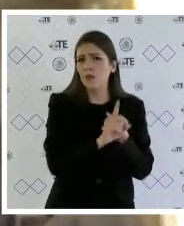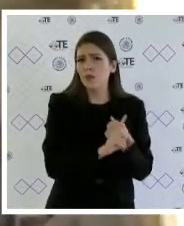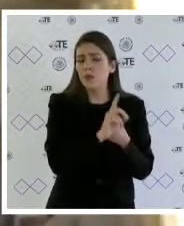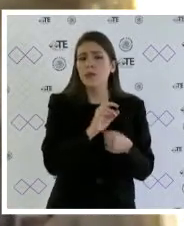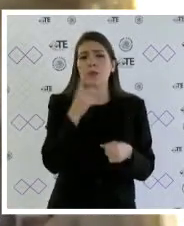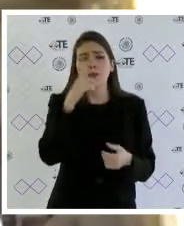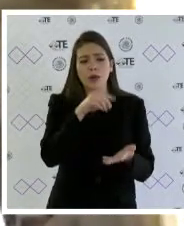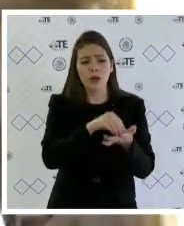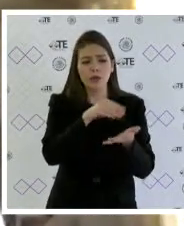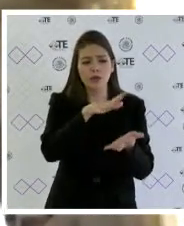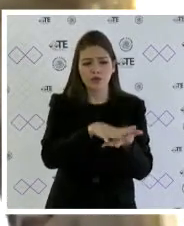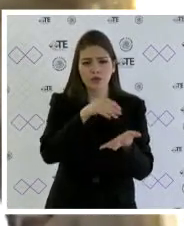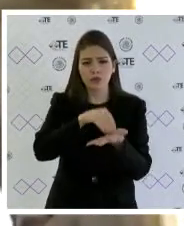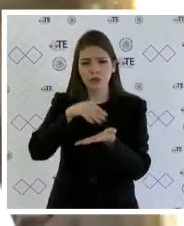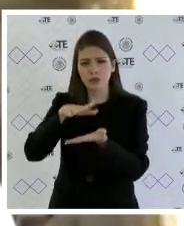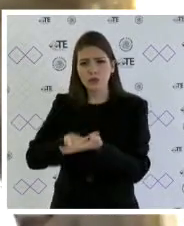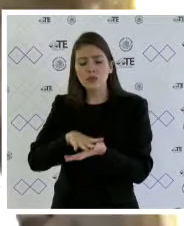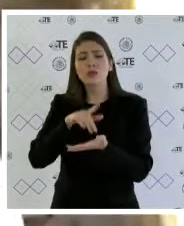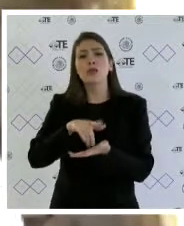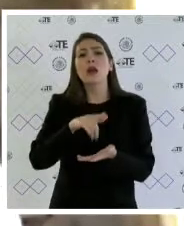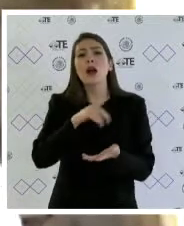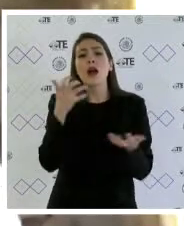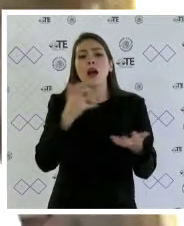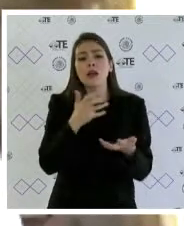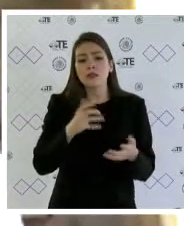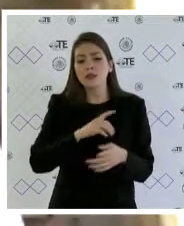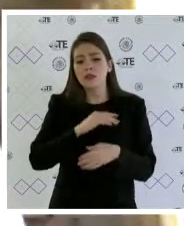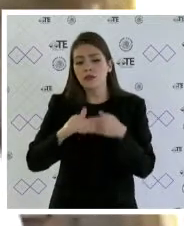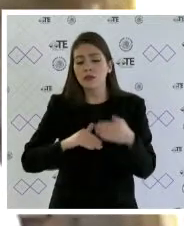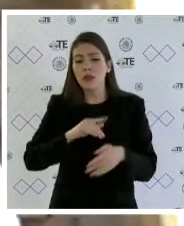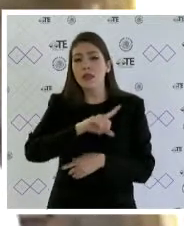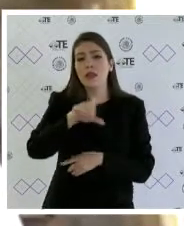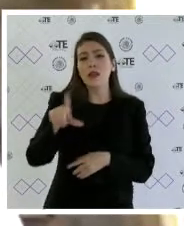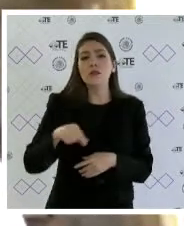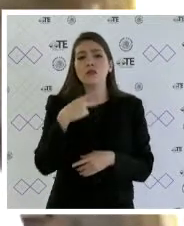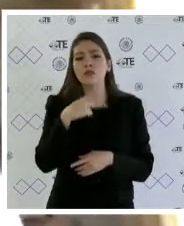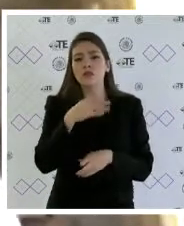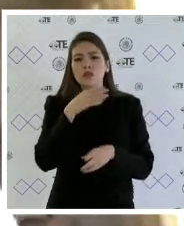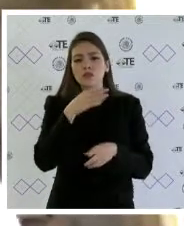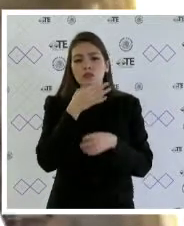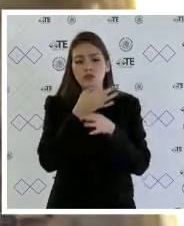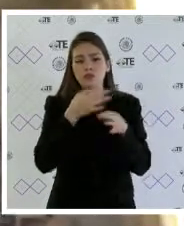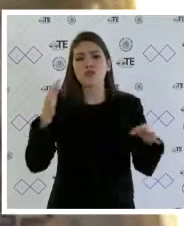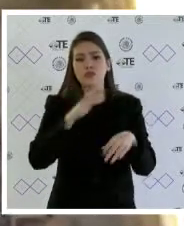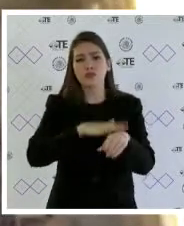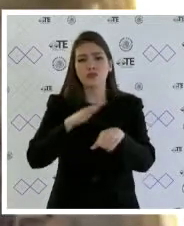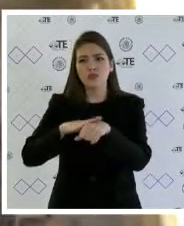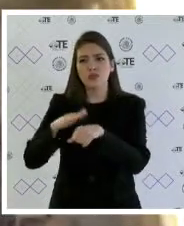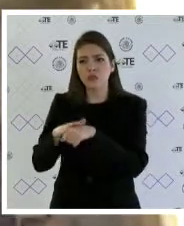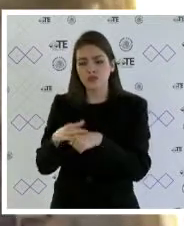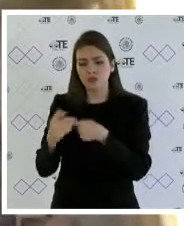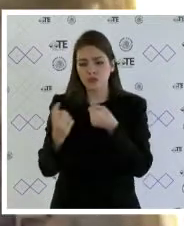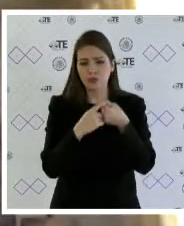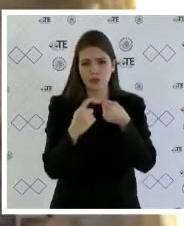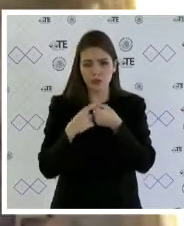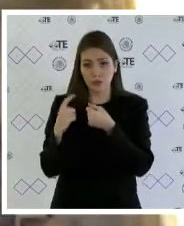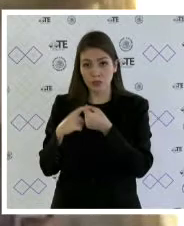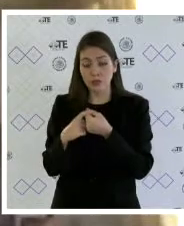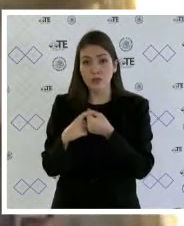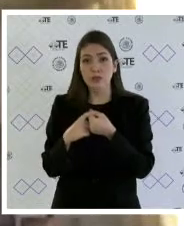para que llevara a cabo de manera posterior a lo que señalaba la convocatoria su correspondiente aspiración. Yo me